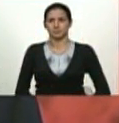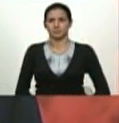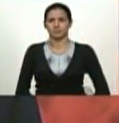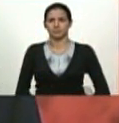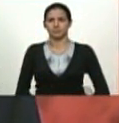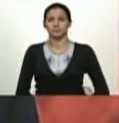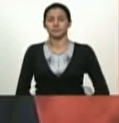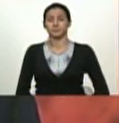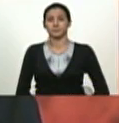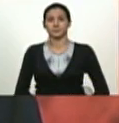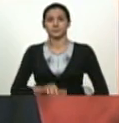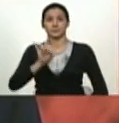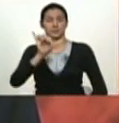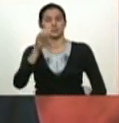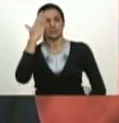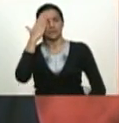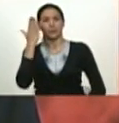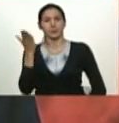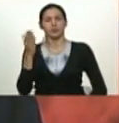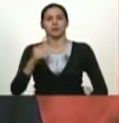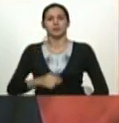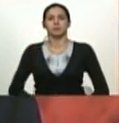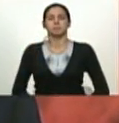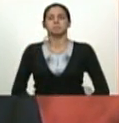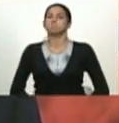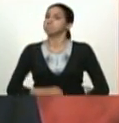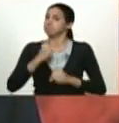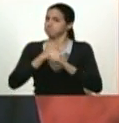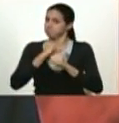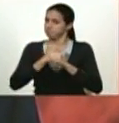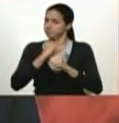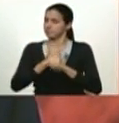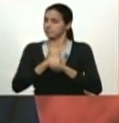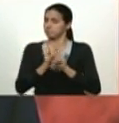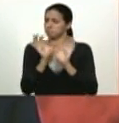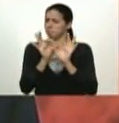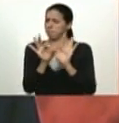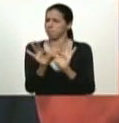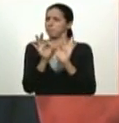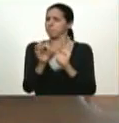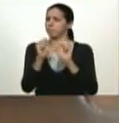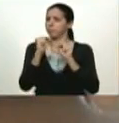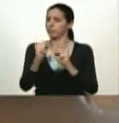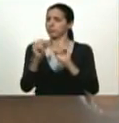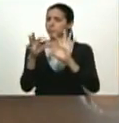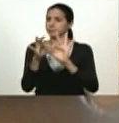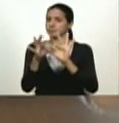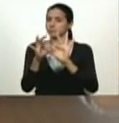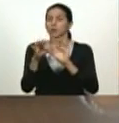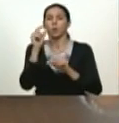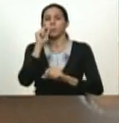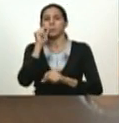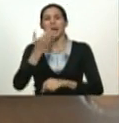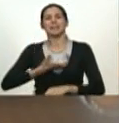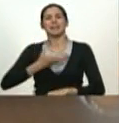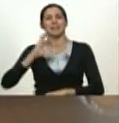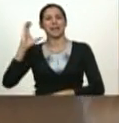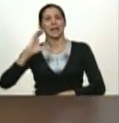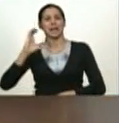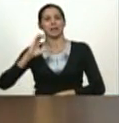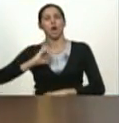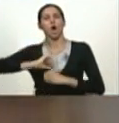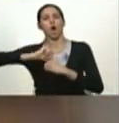y ya sabe trabajar en mancomunidad profunda con el compañero Jorge Rodríguez alcalde de Caracas